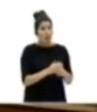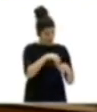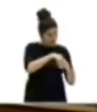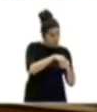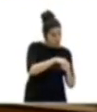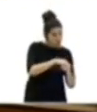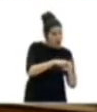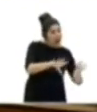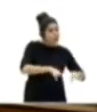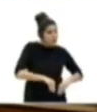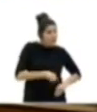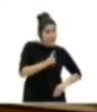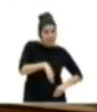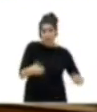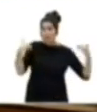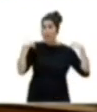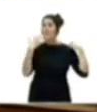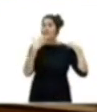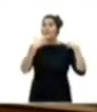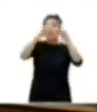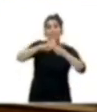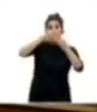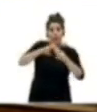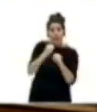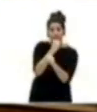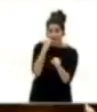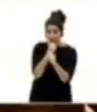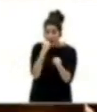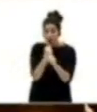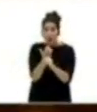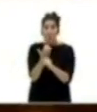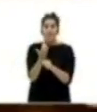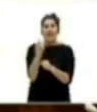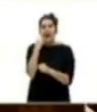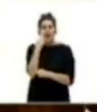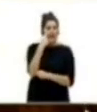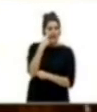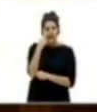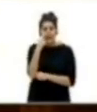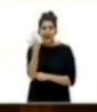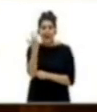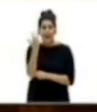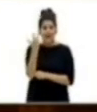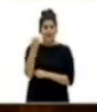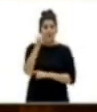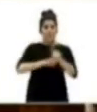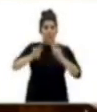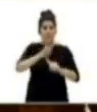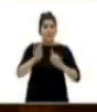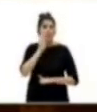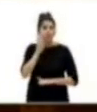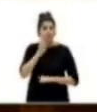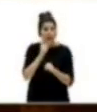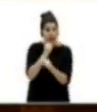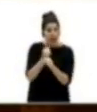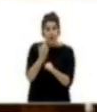ustedes a asumir competencias en materia de inspección de trabajo para la persecución del traude laboral, las infracciones que se cometen en los centros